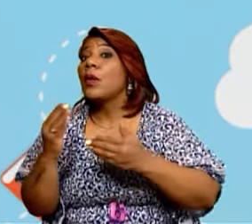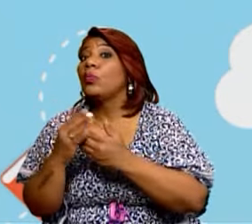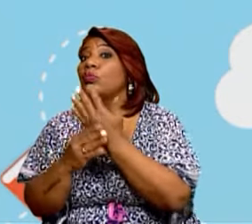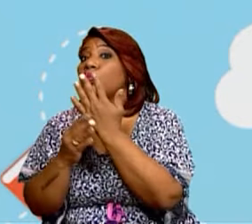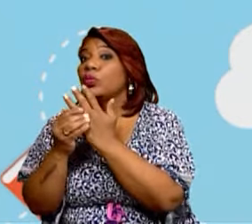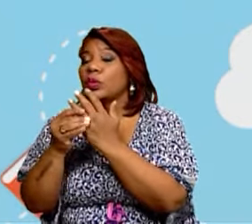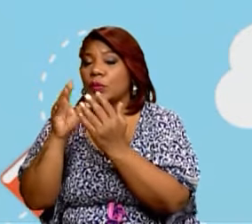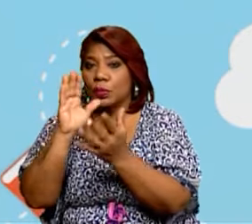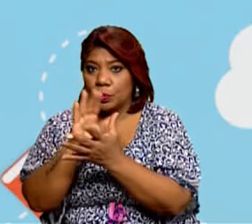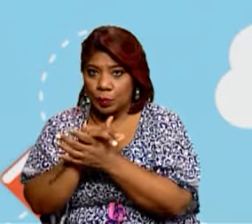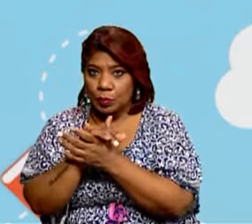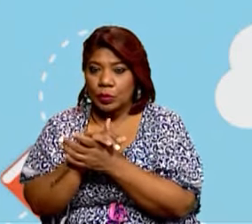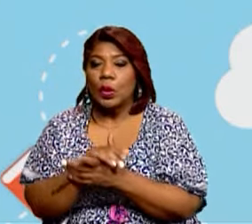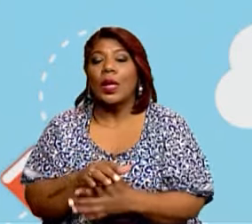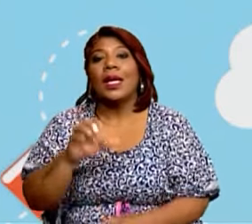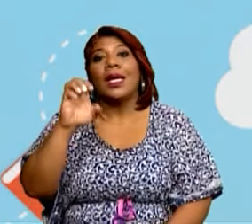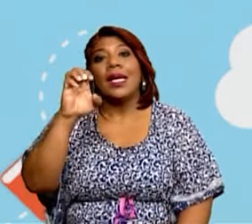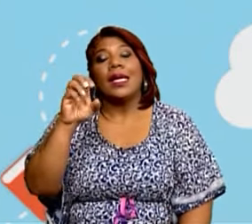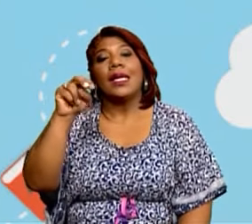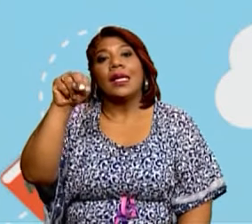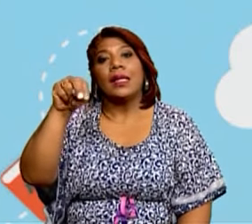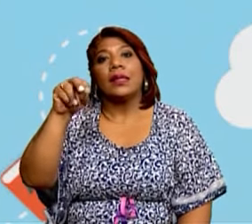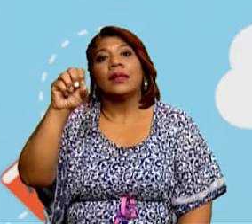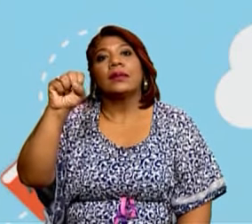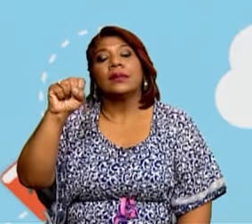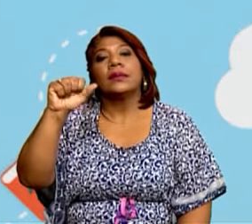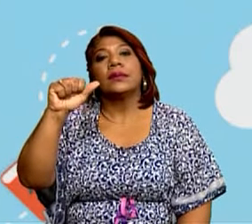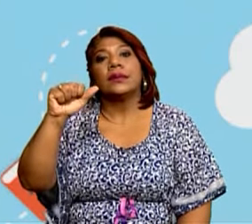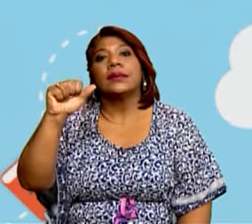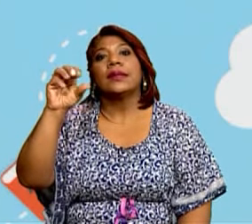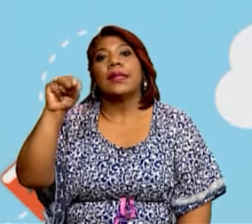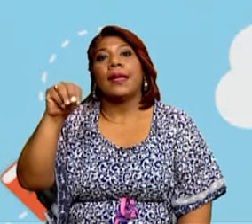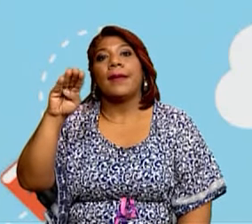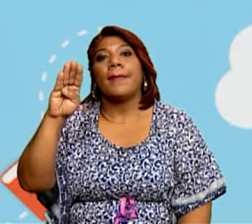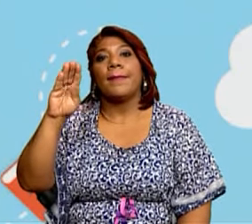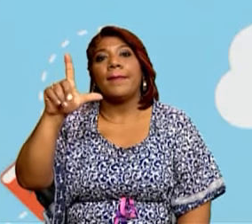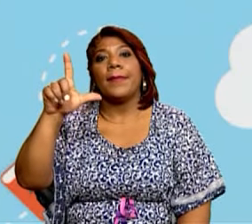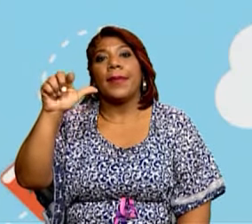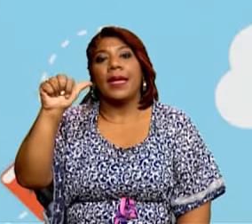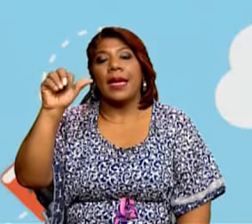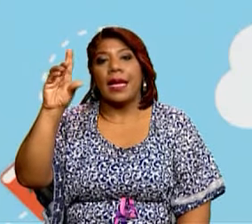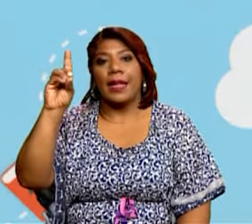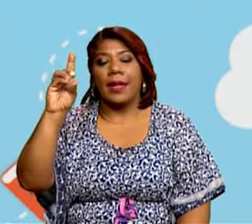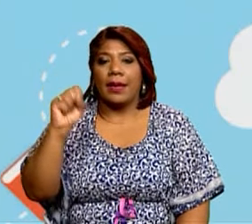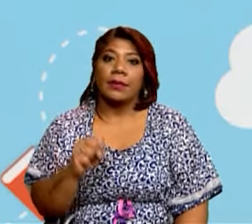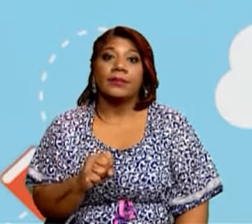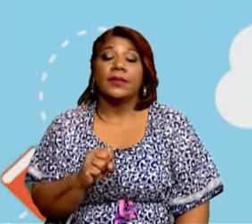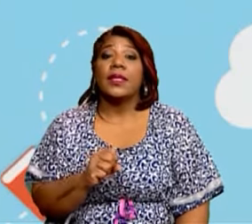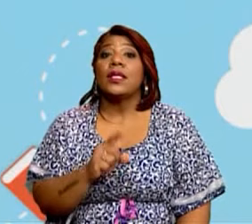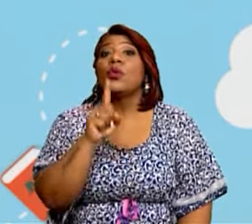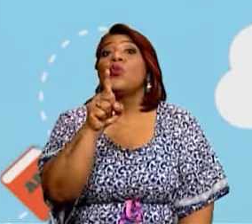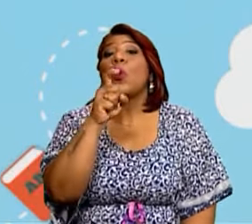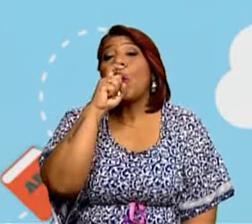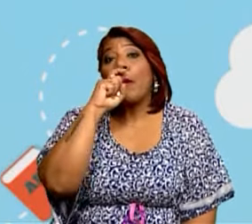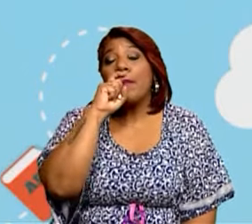un solo miembro de los padres de una familia. ¿Cómo se llama esa? A ver.